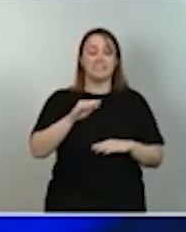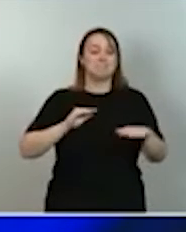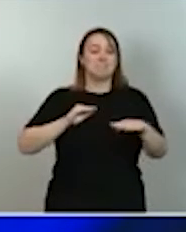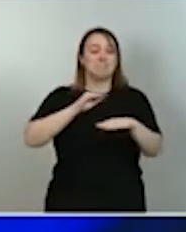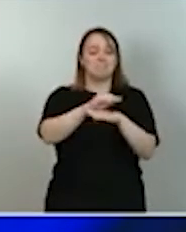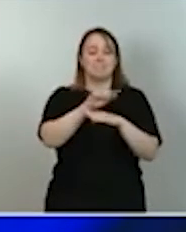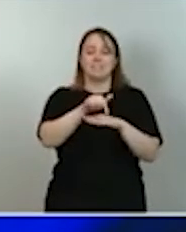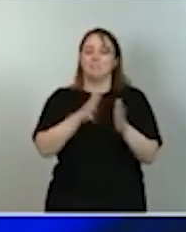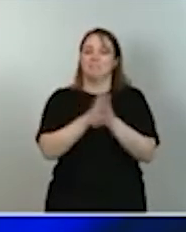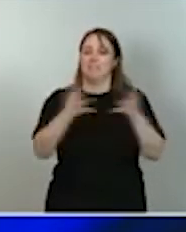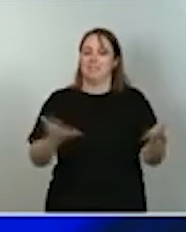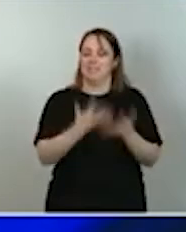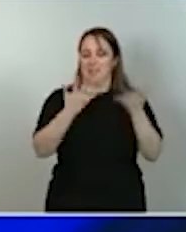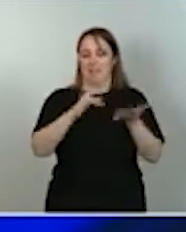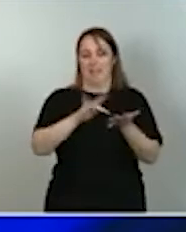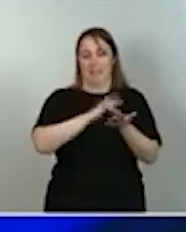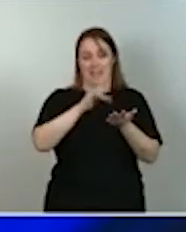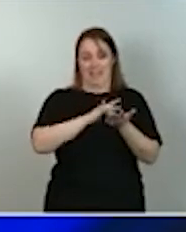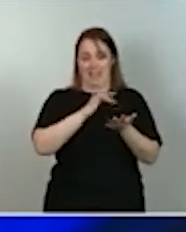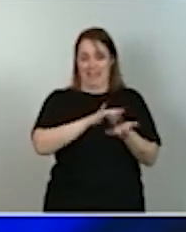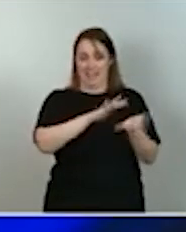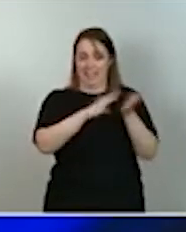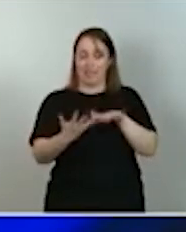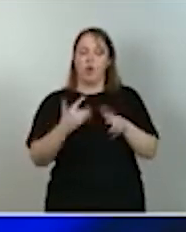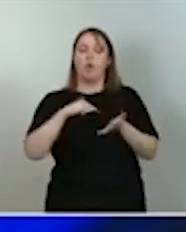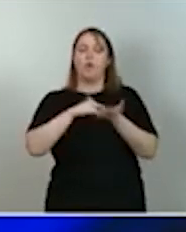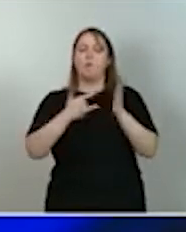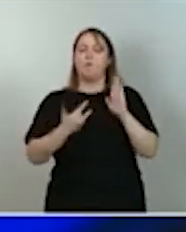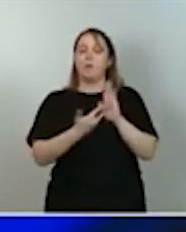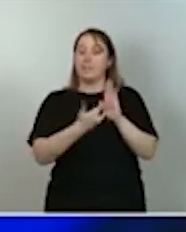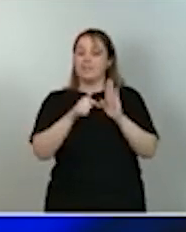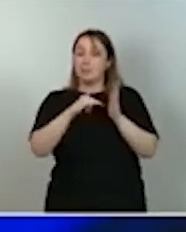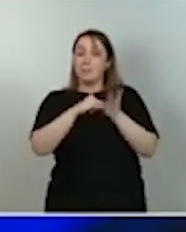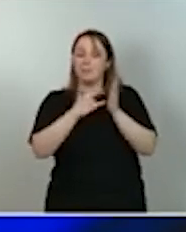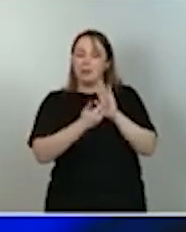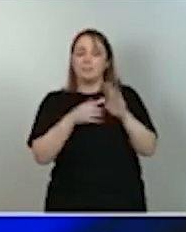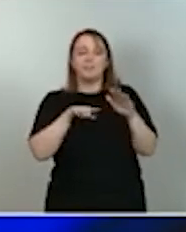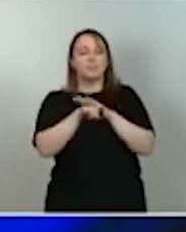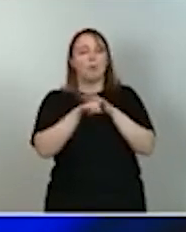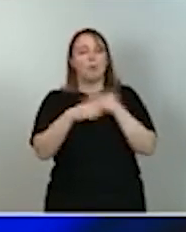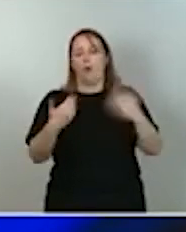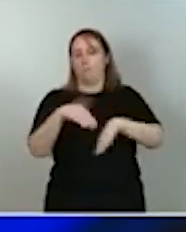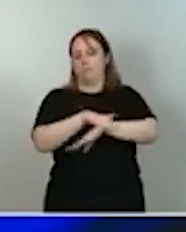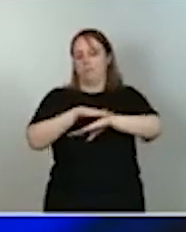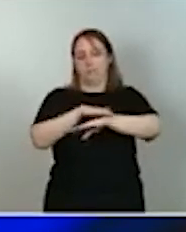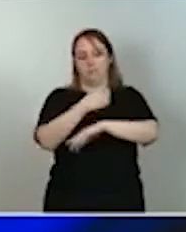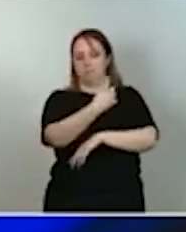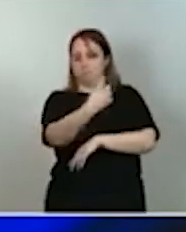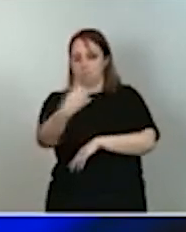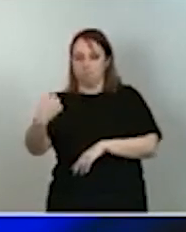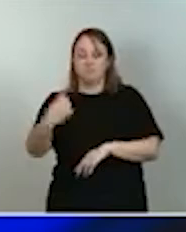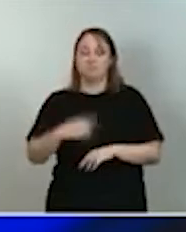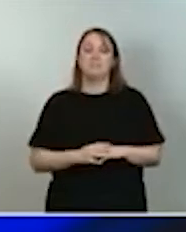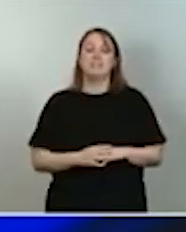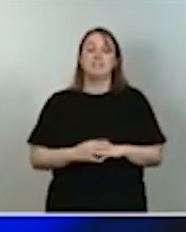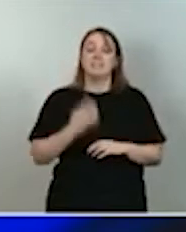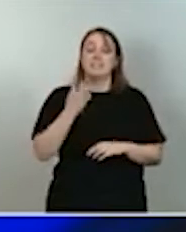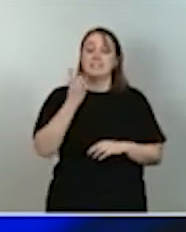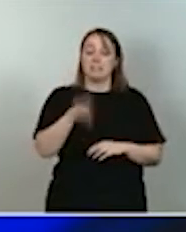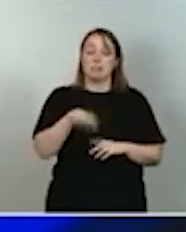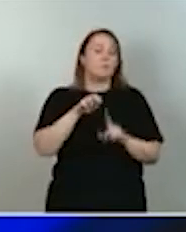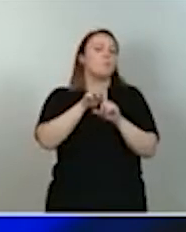digitalización en los proyectos gestionados por los diferentes ministerios, actuando tanto desde el punto de vista de las